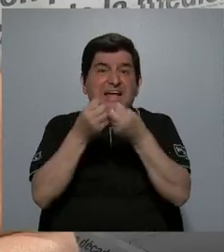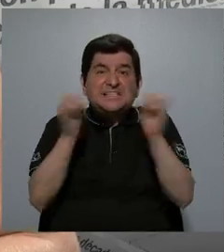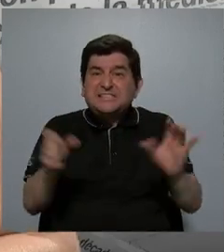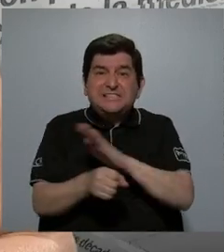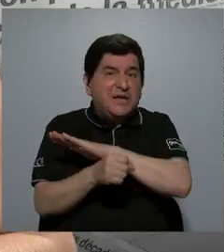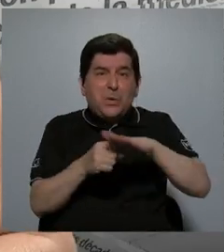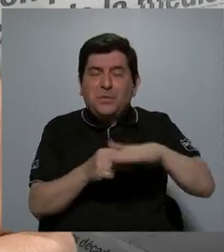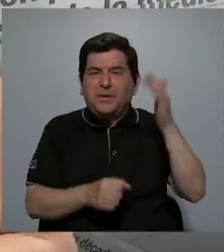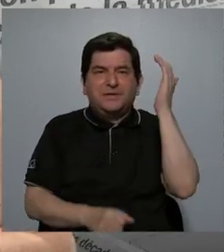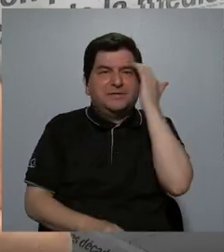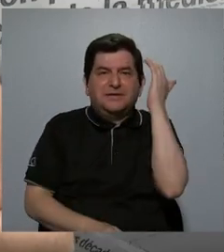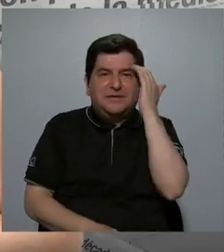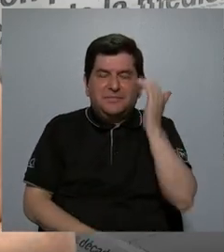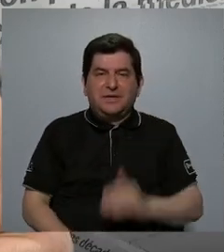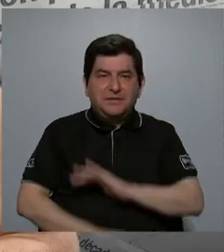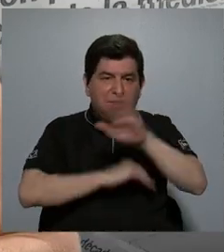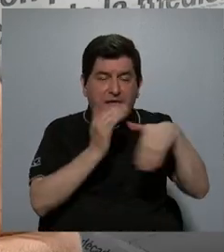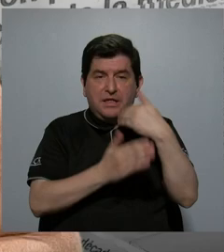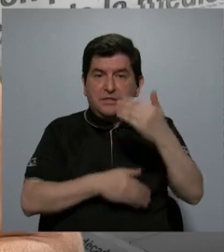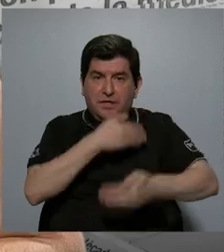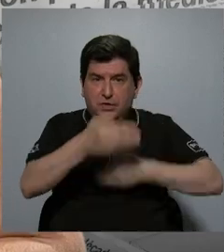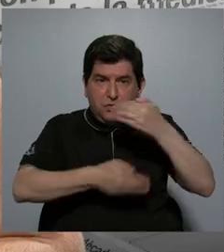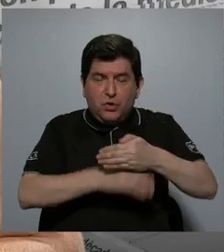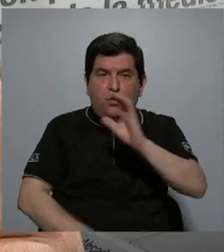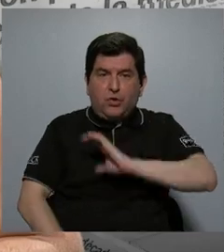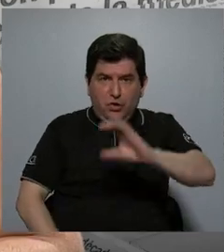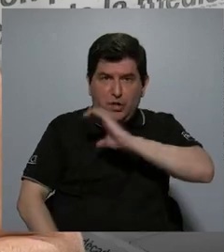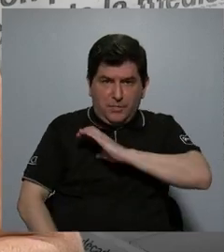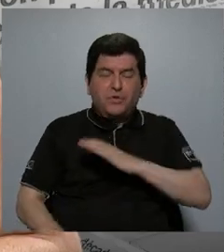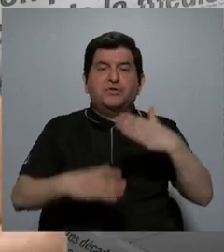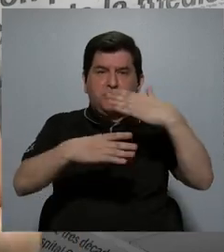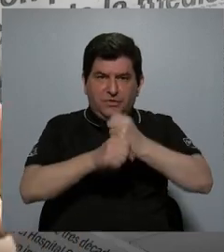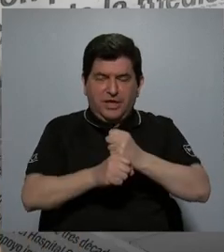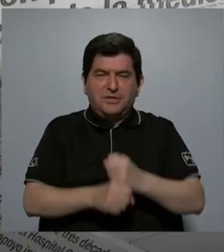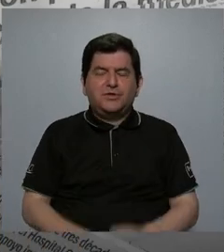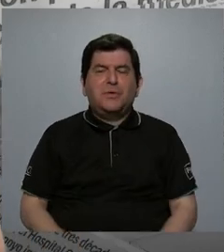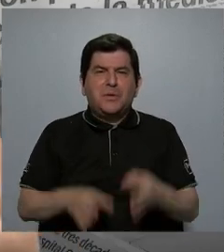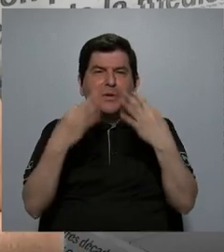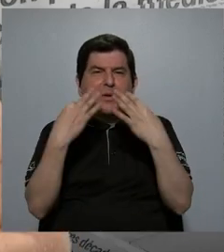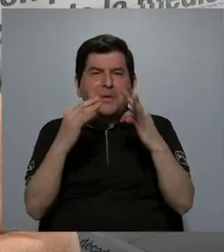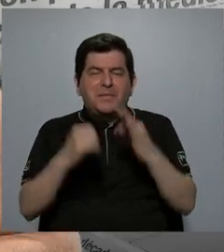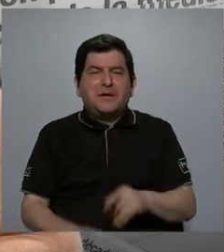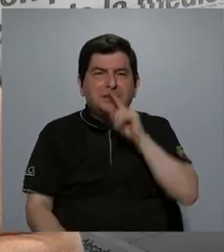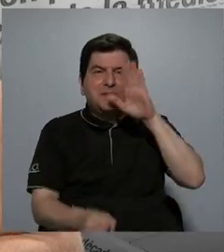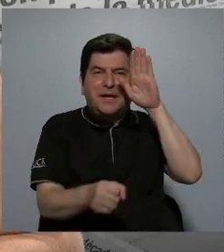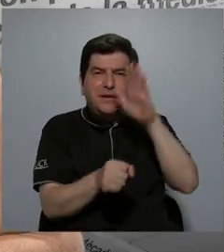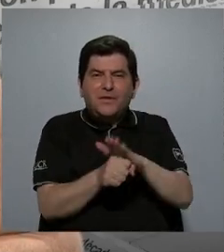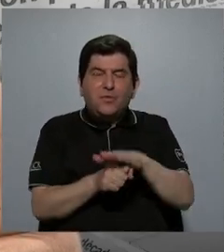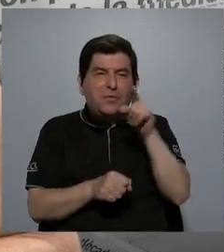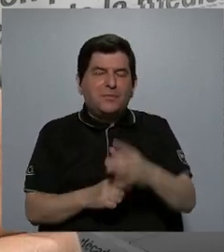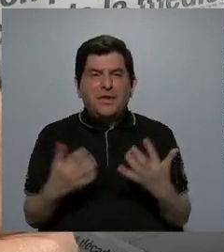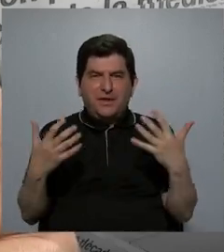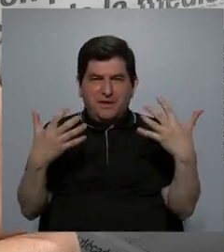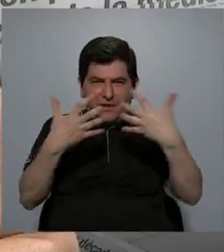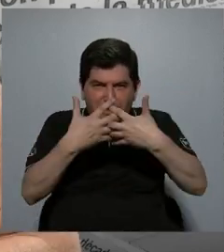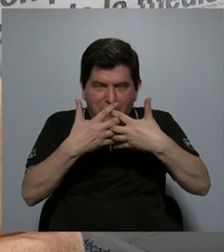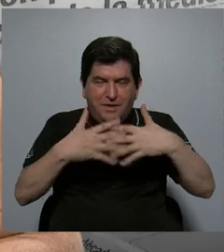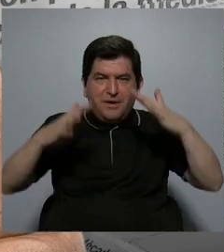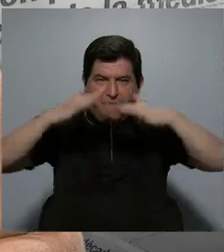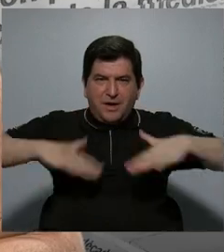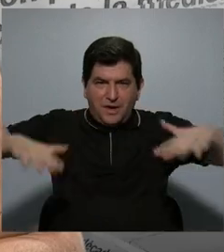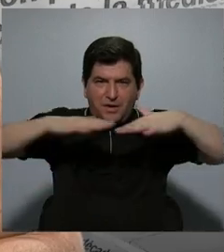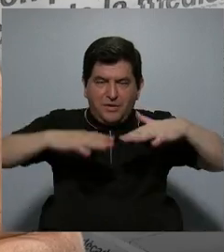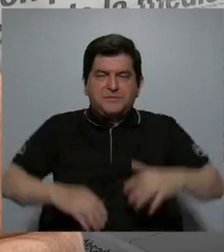totalmente conscientes de todos estos comportamientos que llevamos a cabo para conseguir un poco esta adaptación a un medio